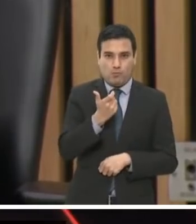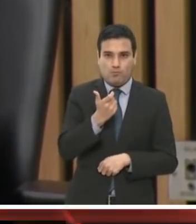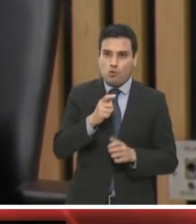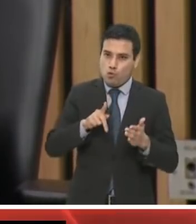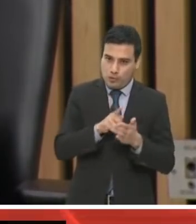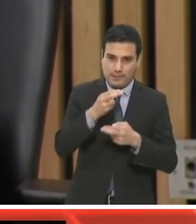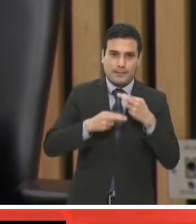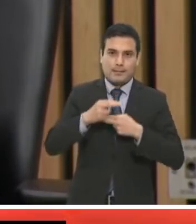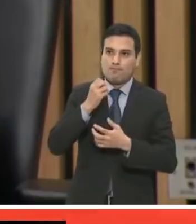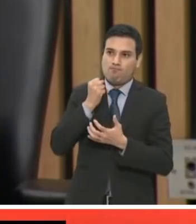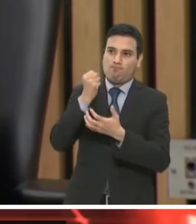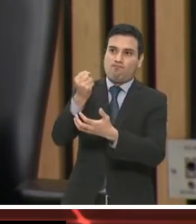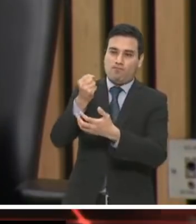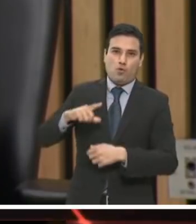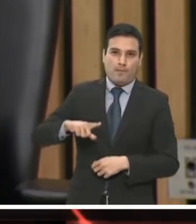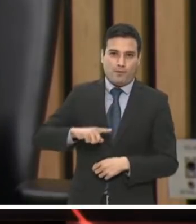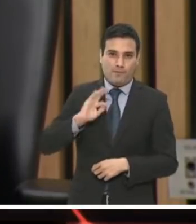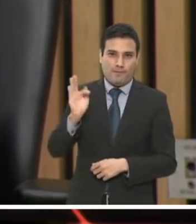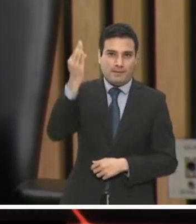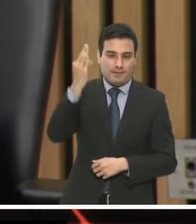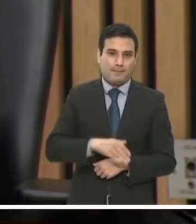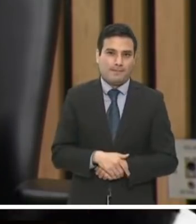a la Tesorería de la Federación.